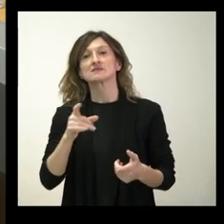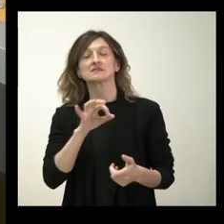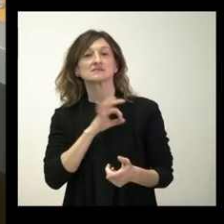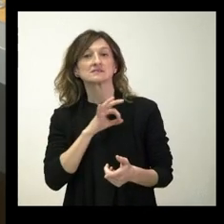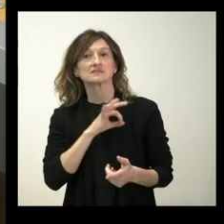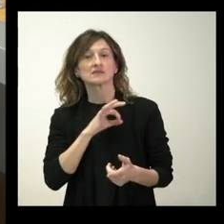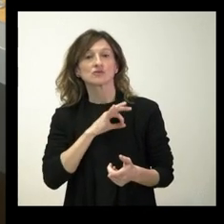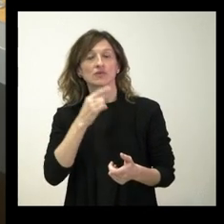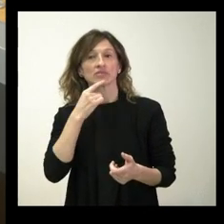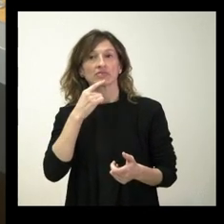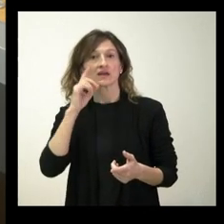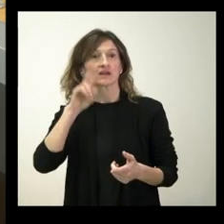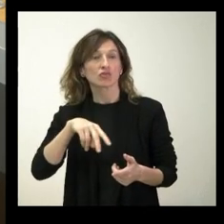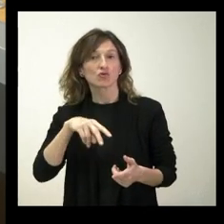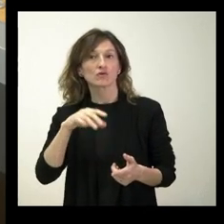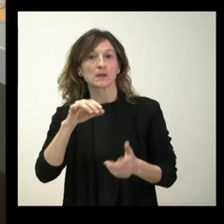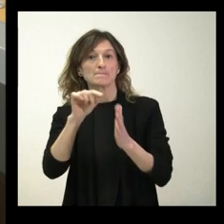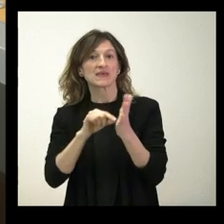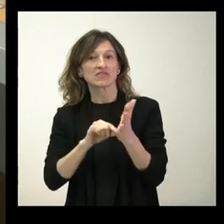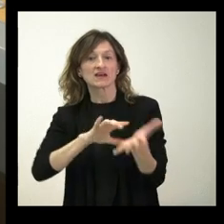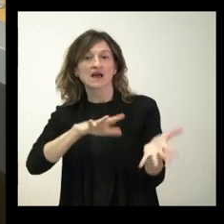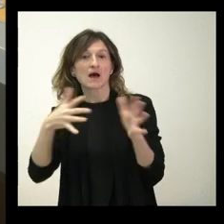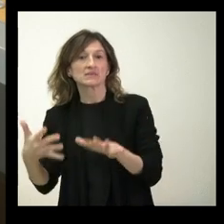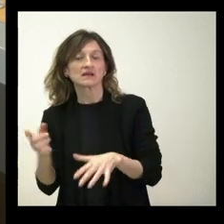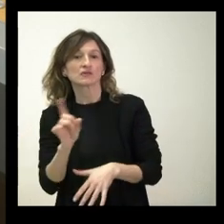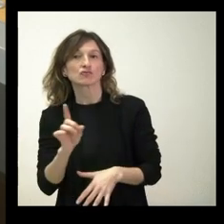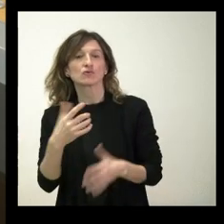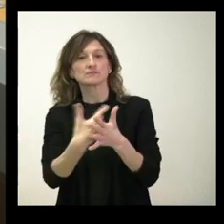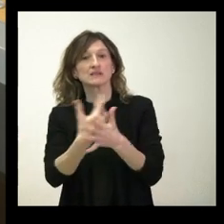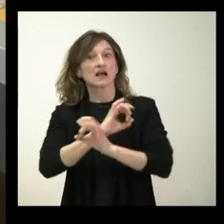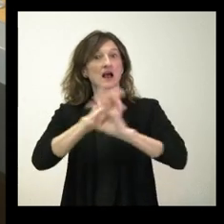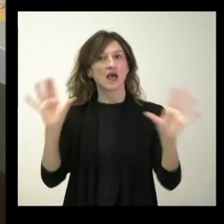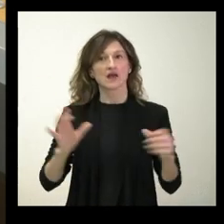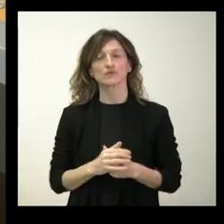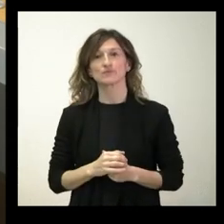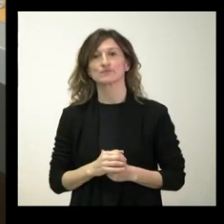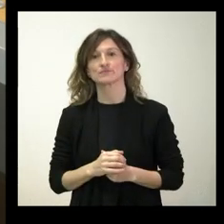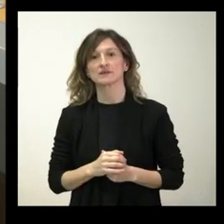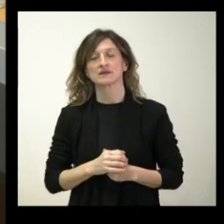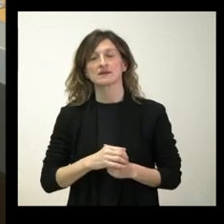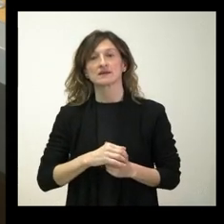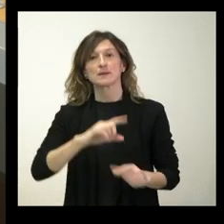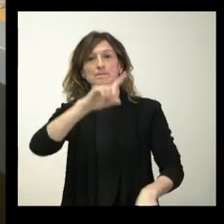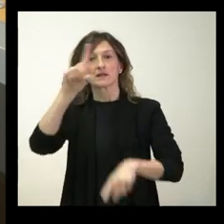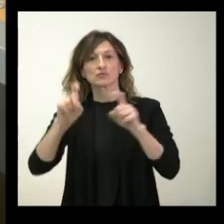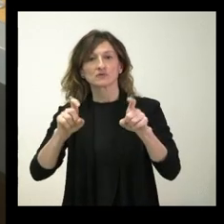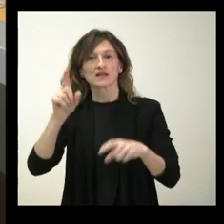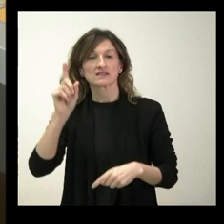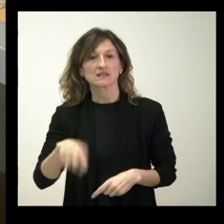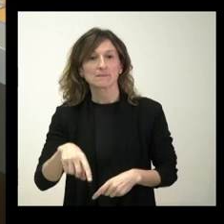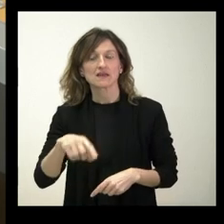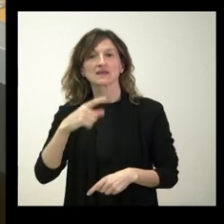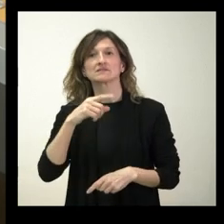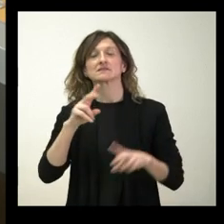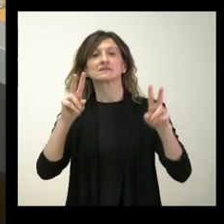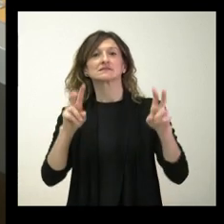no se vayan a aplicar estas medidas, ¿puede decirlo claramente? Y luego le quería preguntar también por el tema del requerimiento